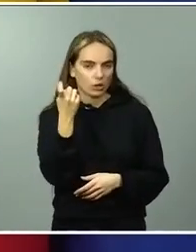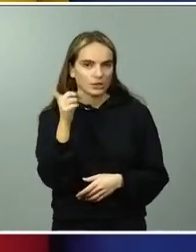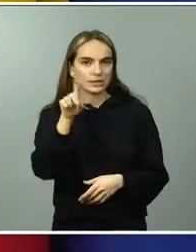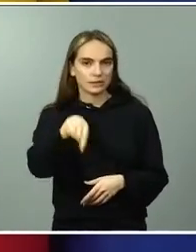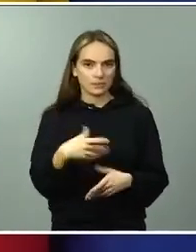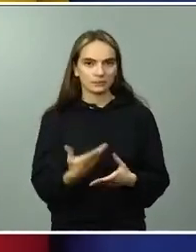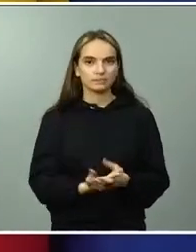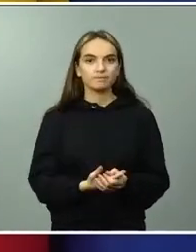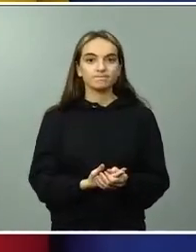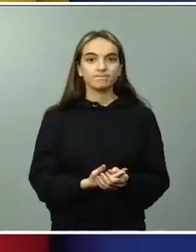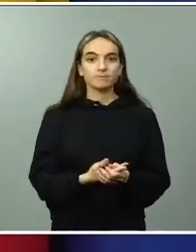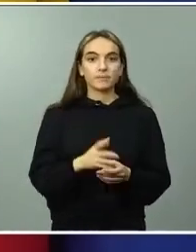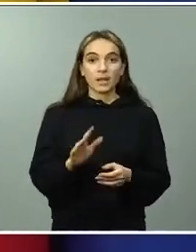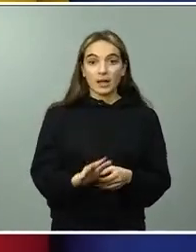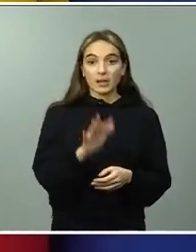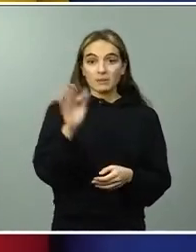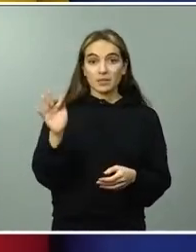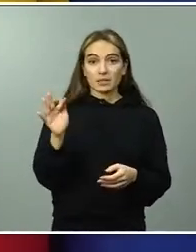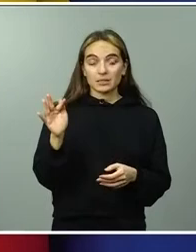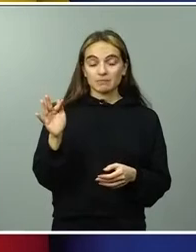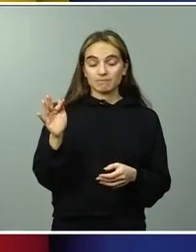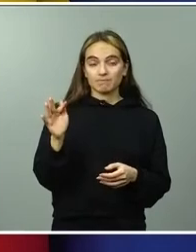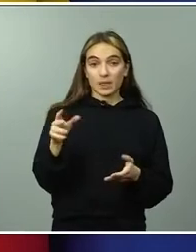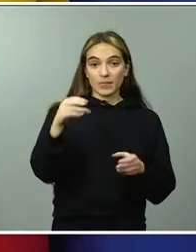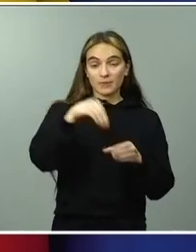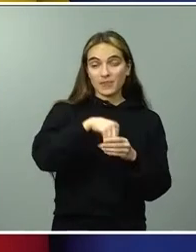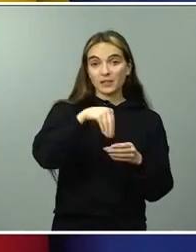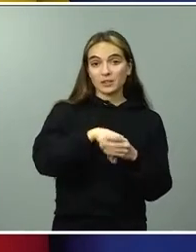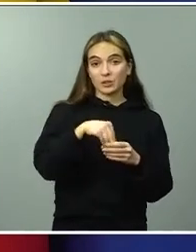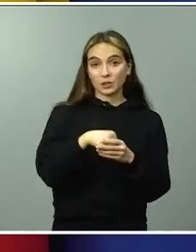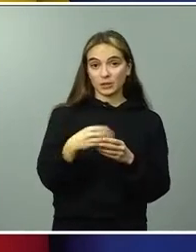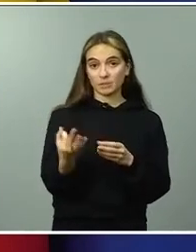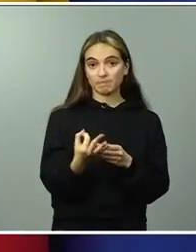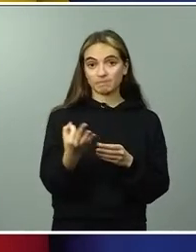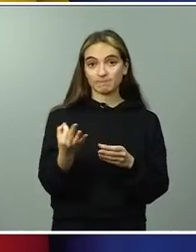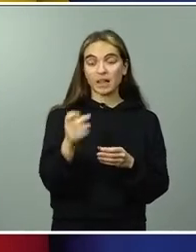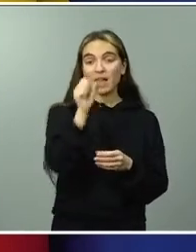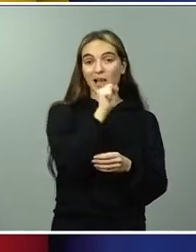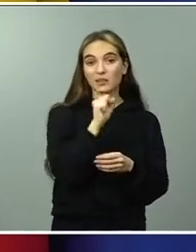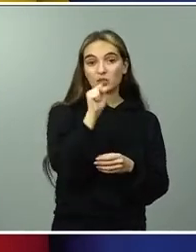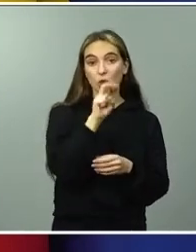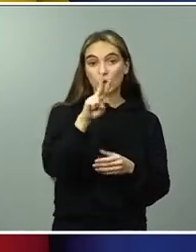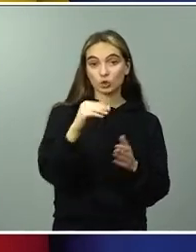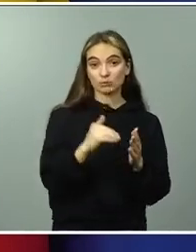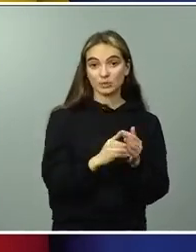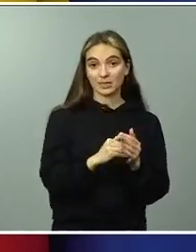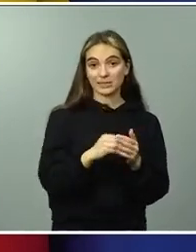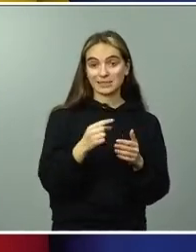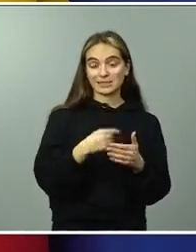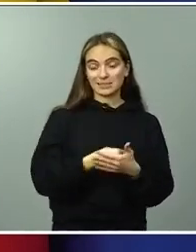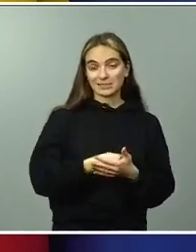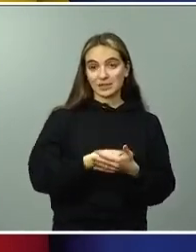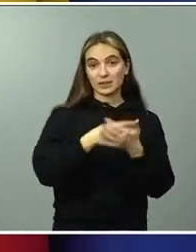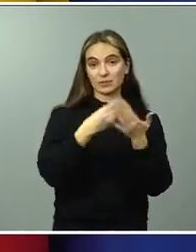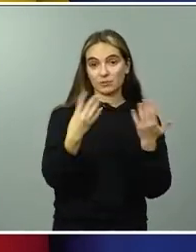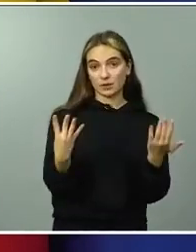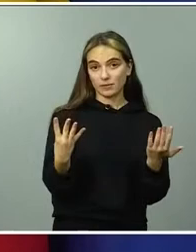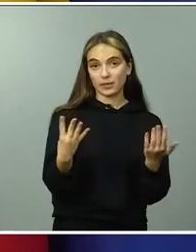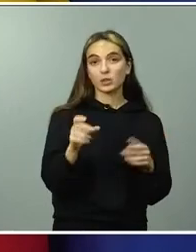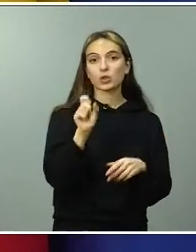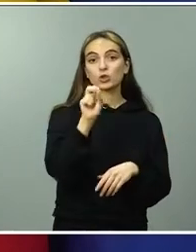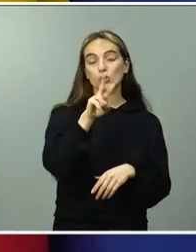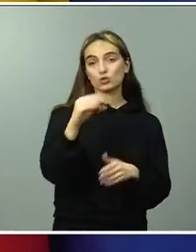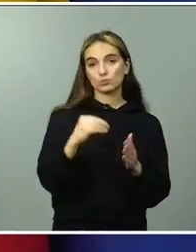Sectorial de Educación introdujimos ya en el año 2019-2020 creamos un grupo de trabajo para